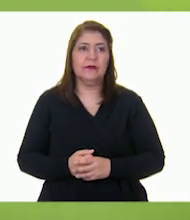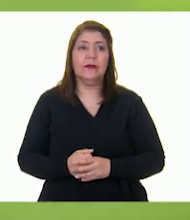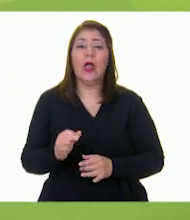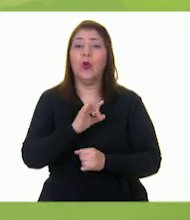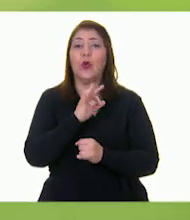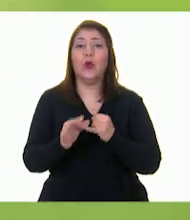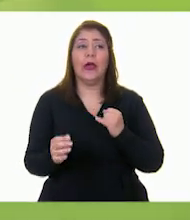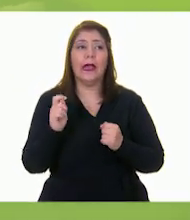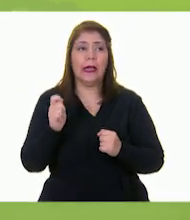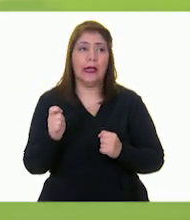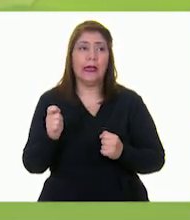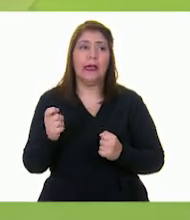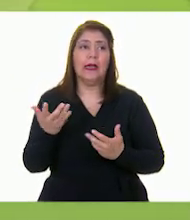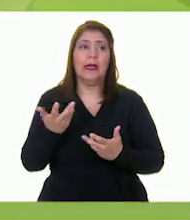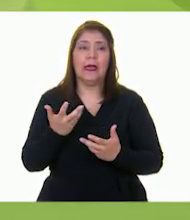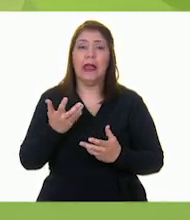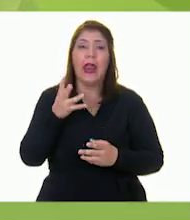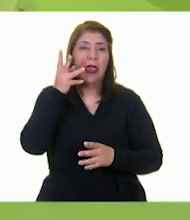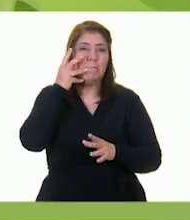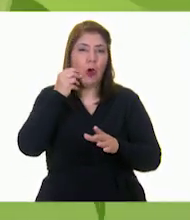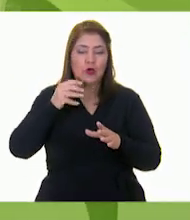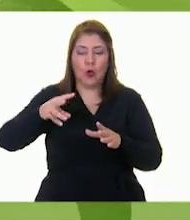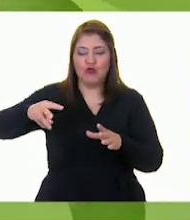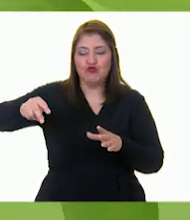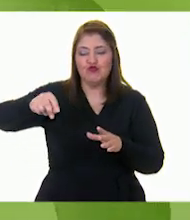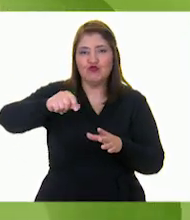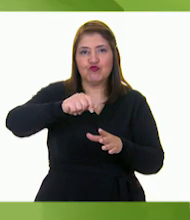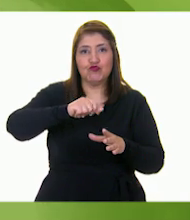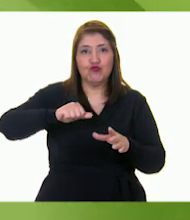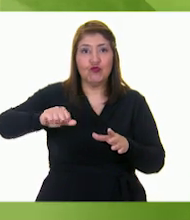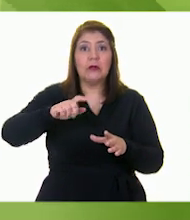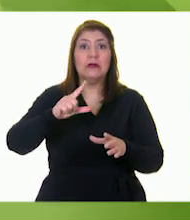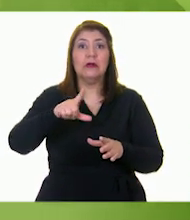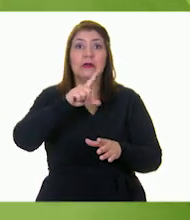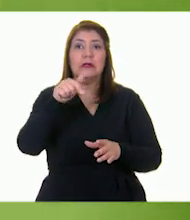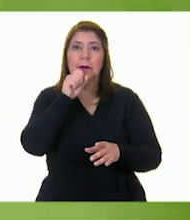le vamos a echar el limón de chile piquín.